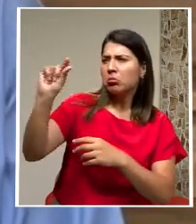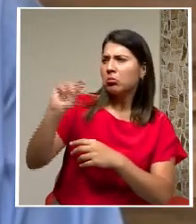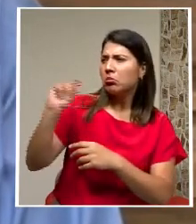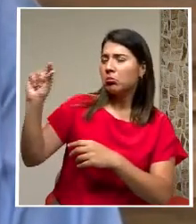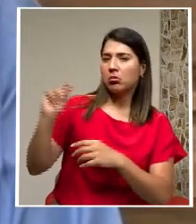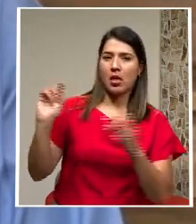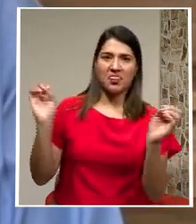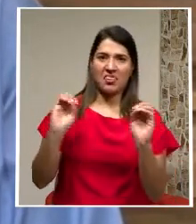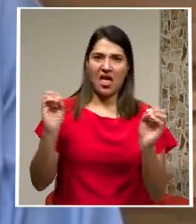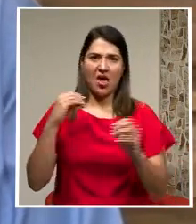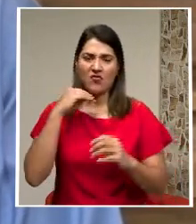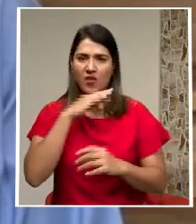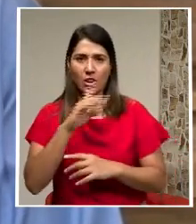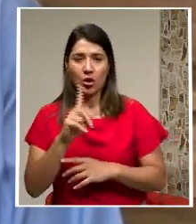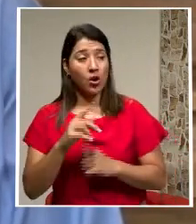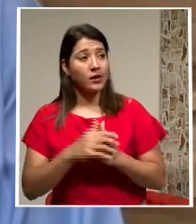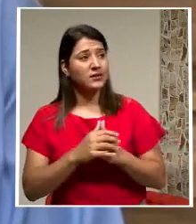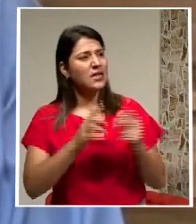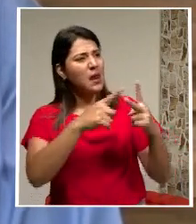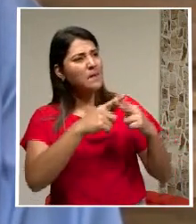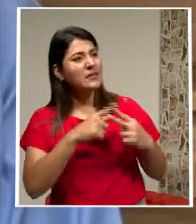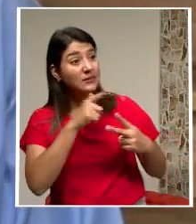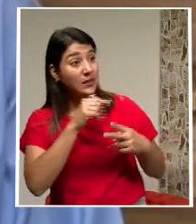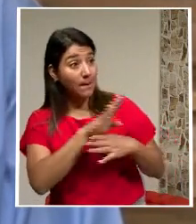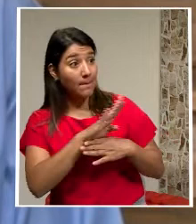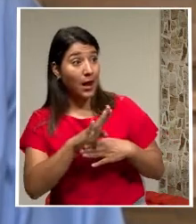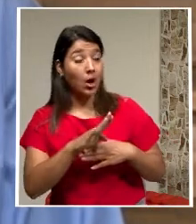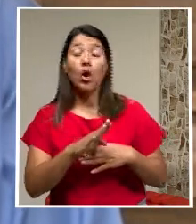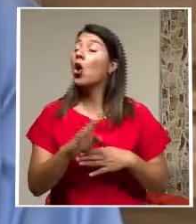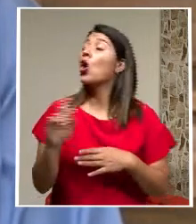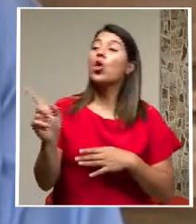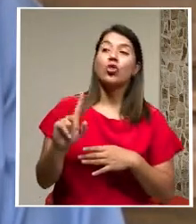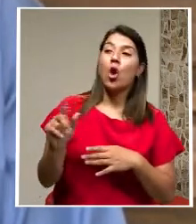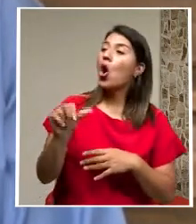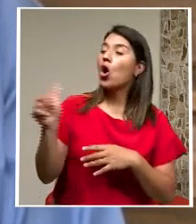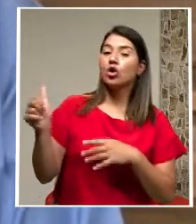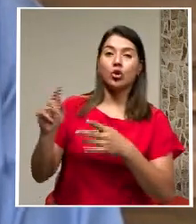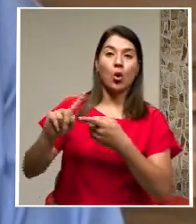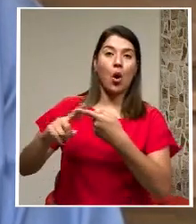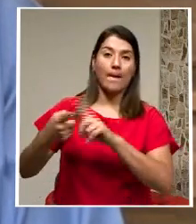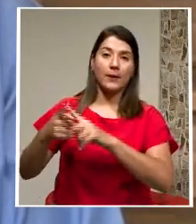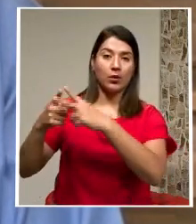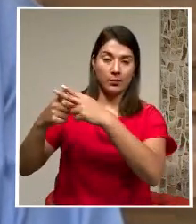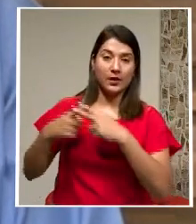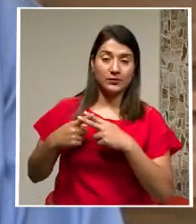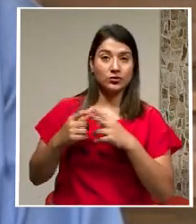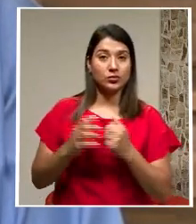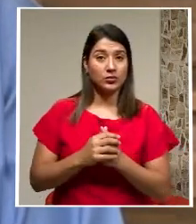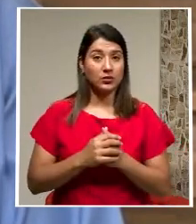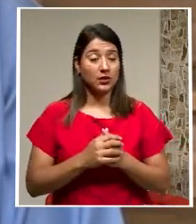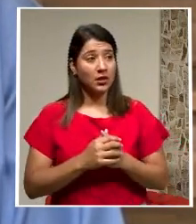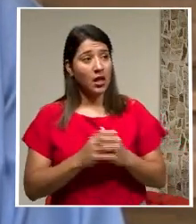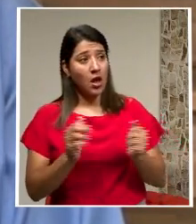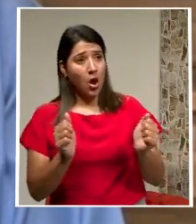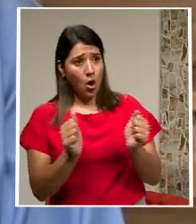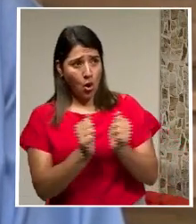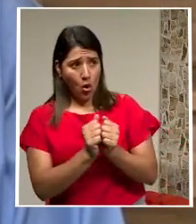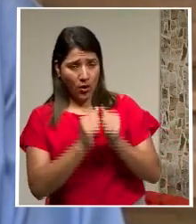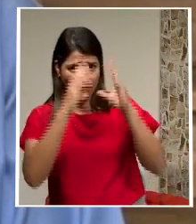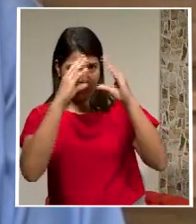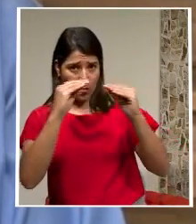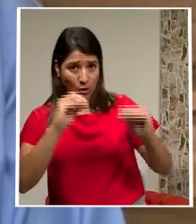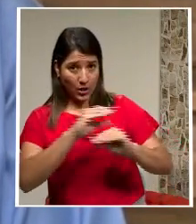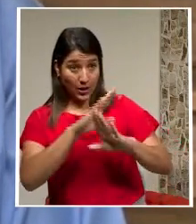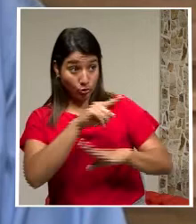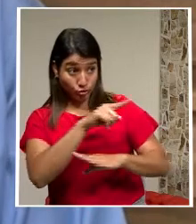contribución Rara ¿Y el crédito? ¿Es con un banco? También no Con otro amigo Con otro amigo En aras de la transparencia Rolando ¿Usted podría dar